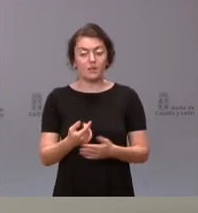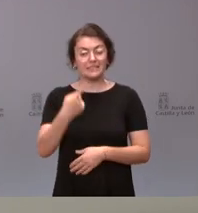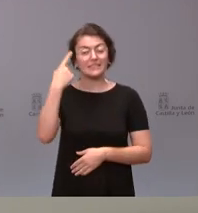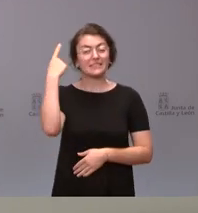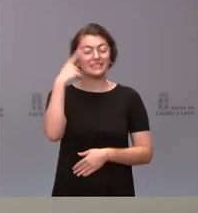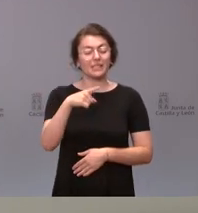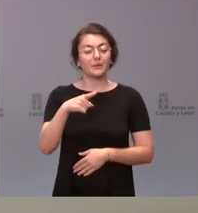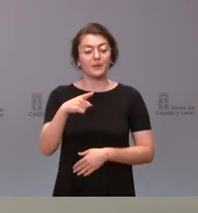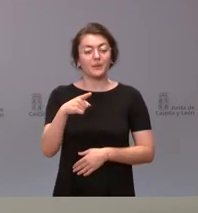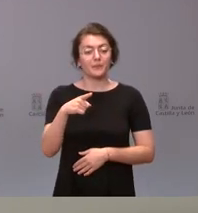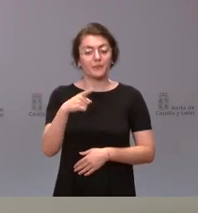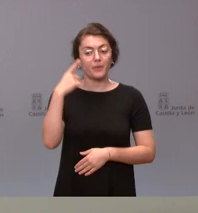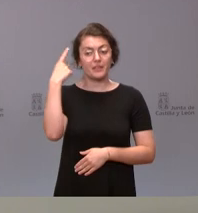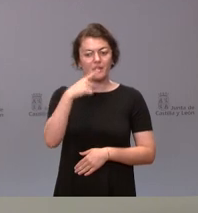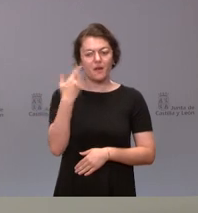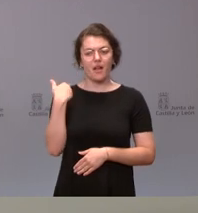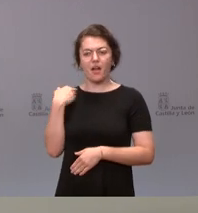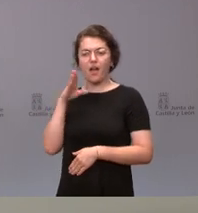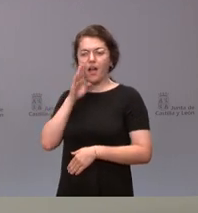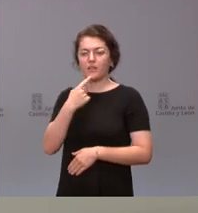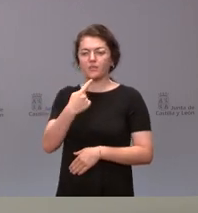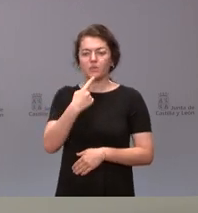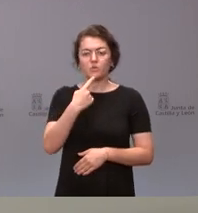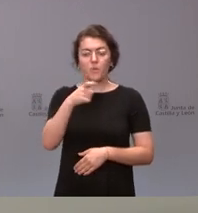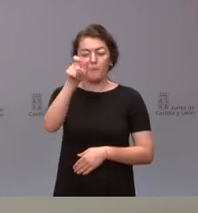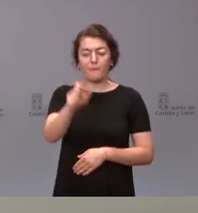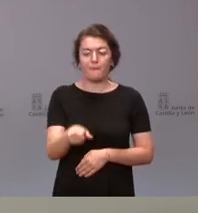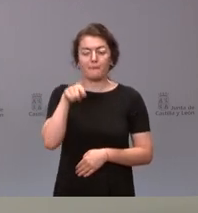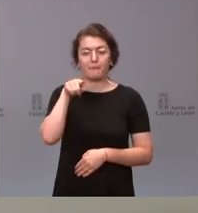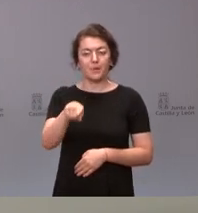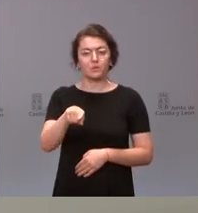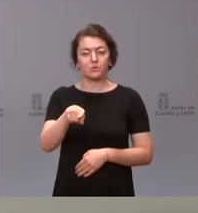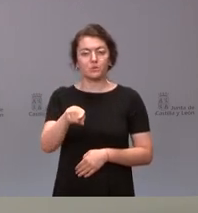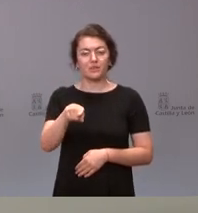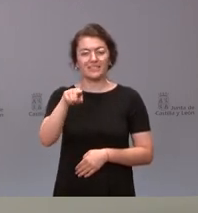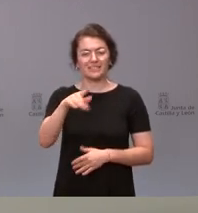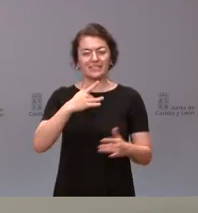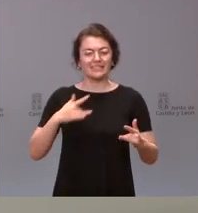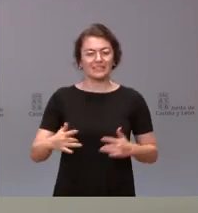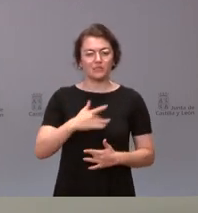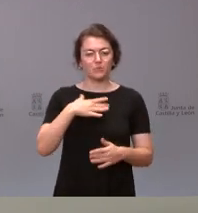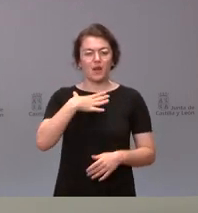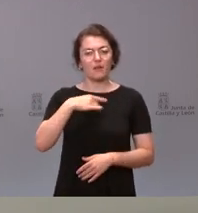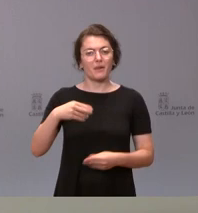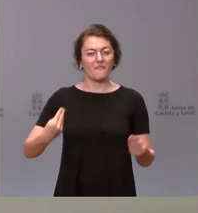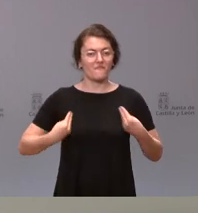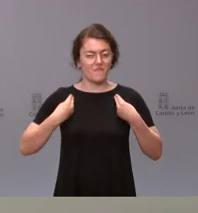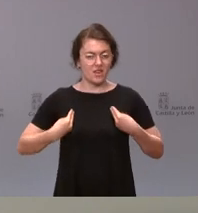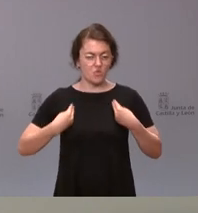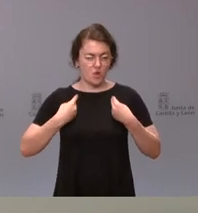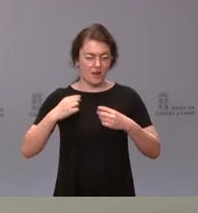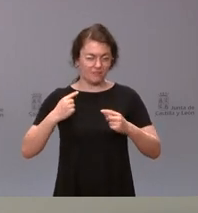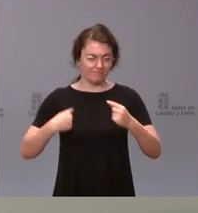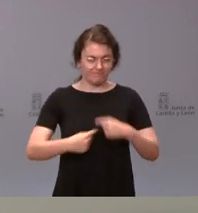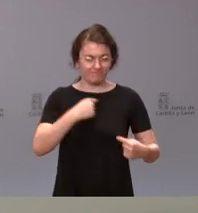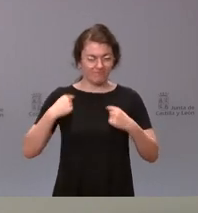ustedes, se les comunicó que había una persona con síntomas compatibles con viruela del mono. El